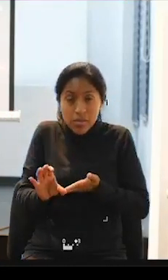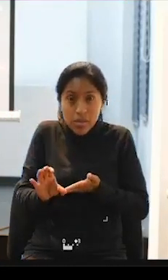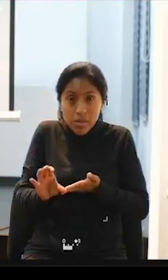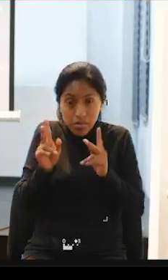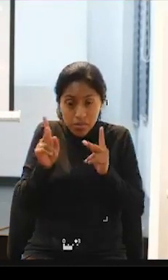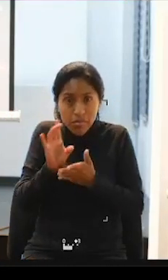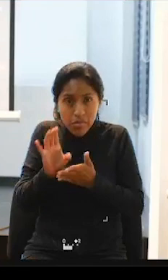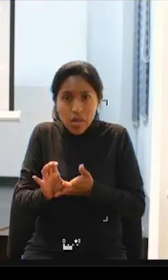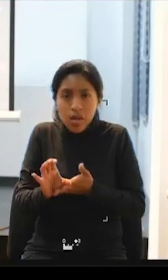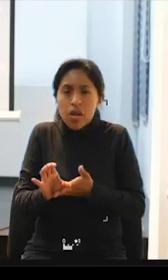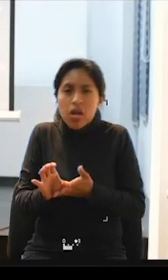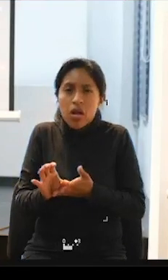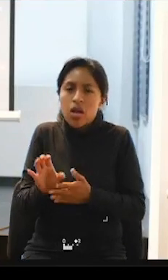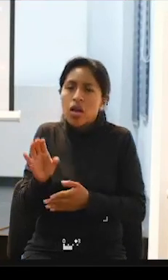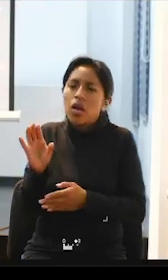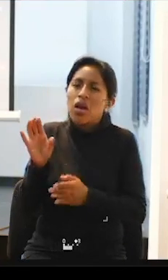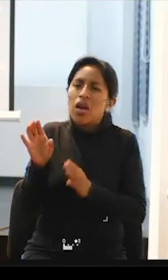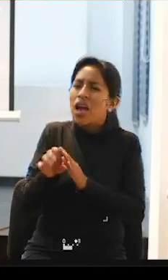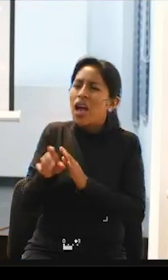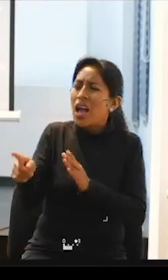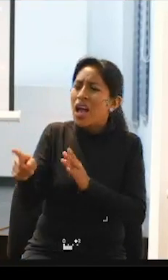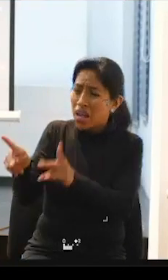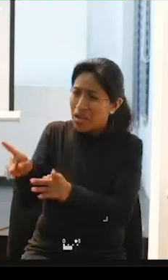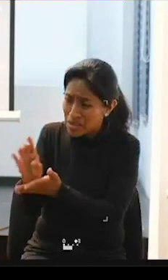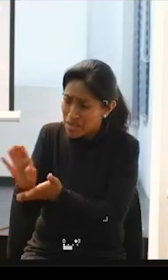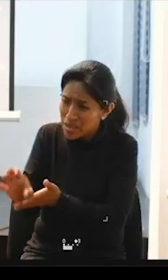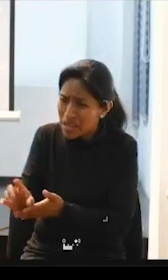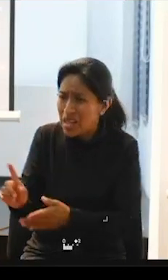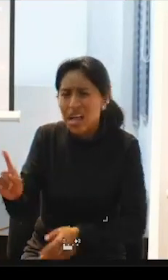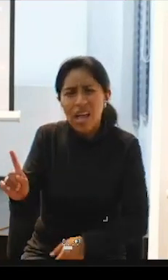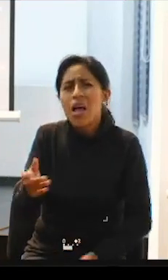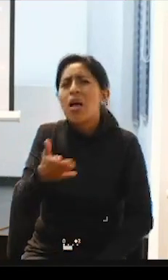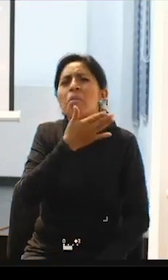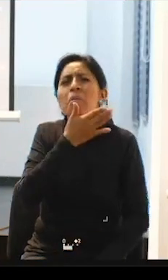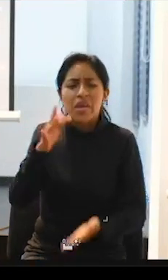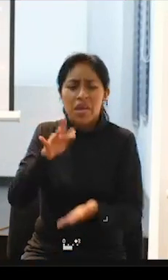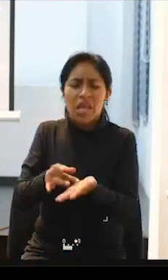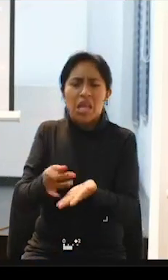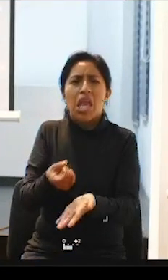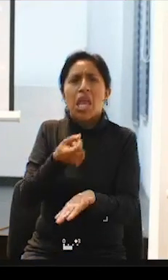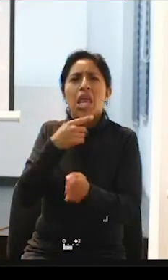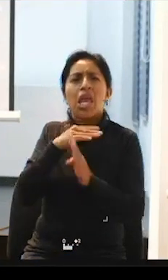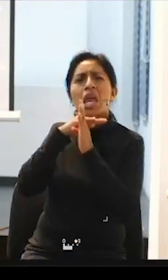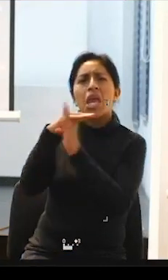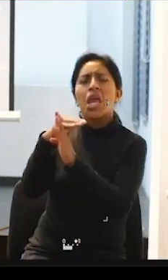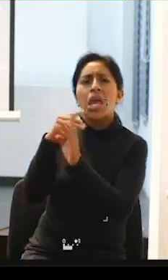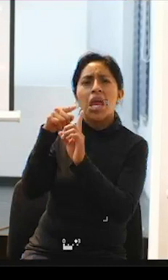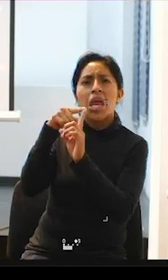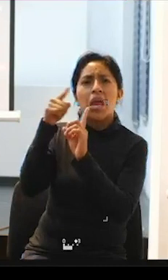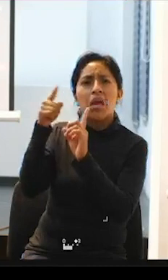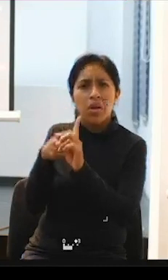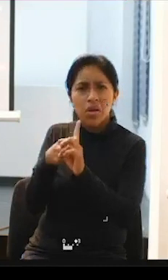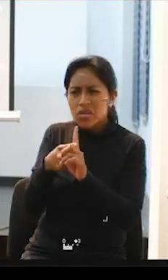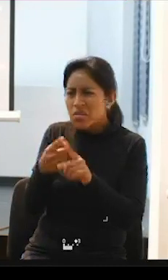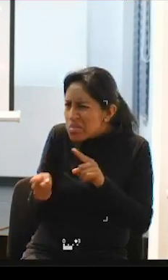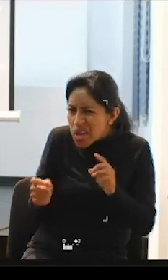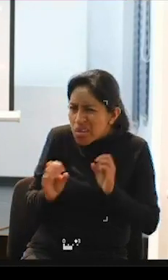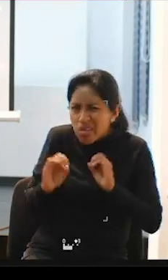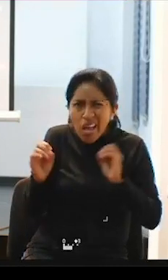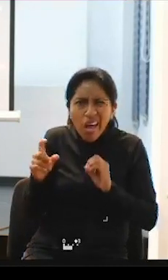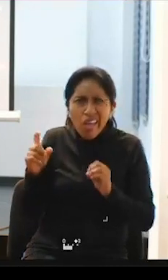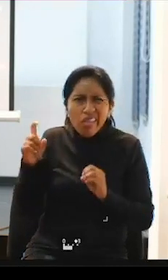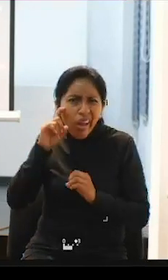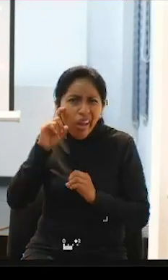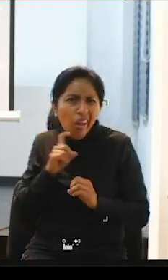que les han obligado no por estar ahí a tomar pastillas anticonceptivas aunque no tenían relaciones pero si